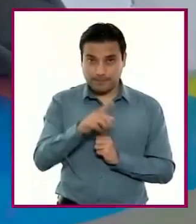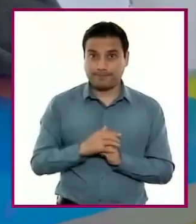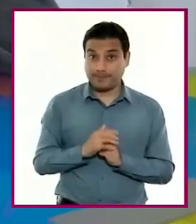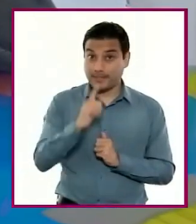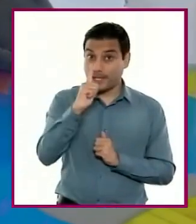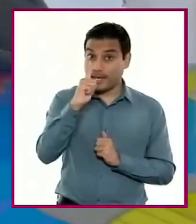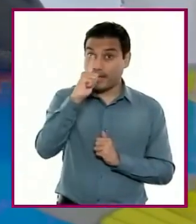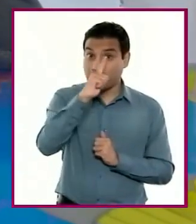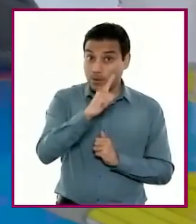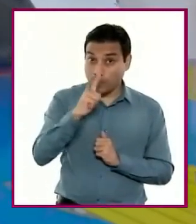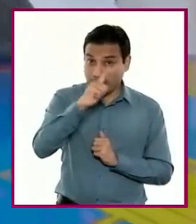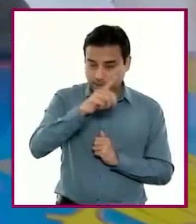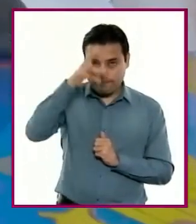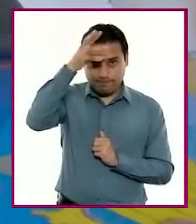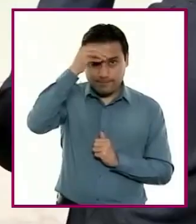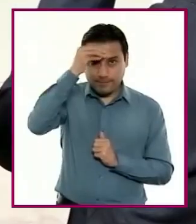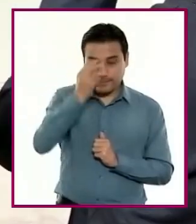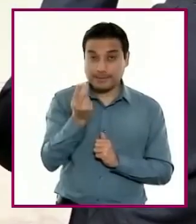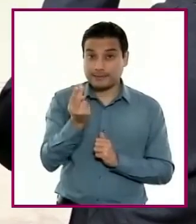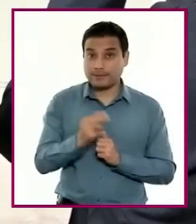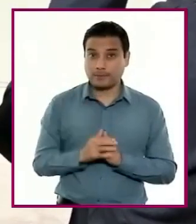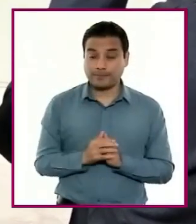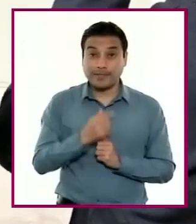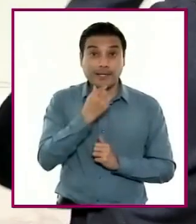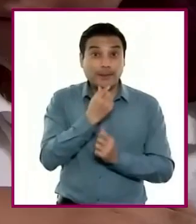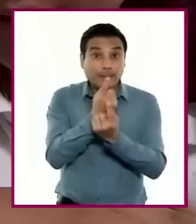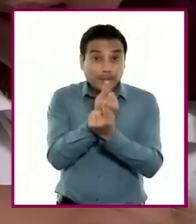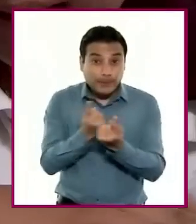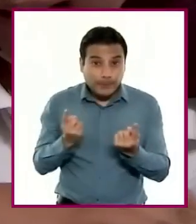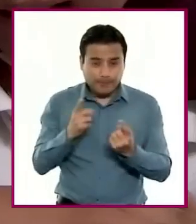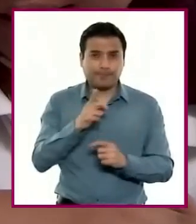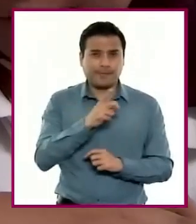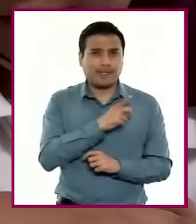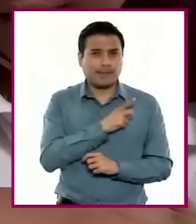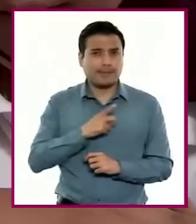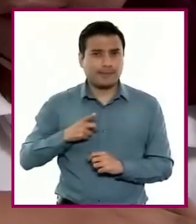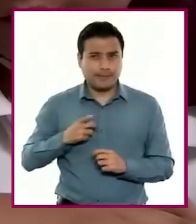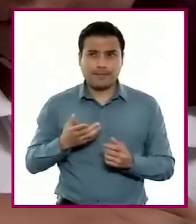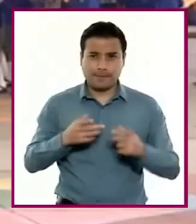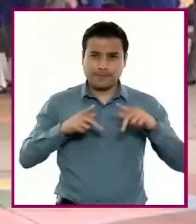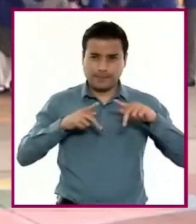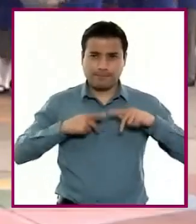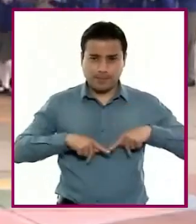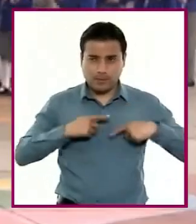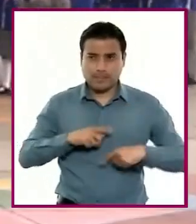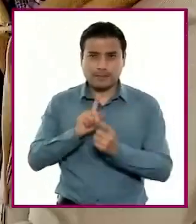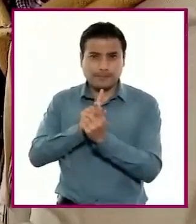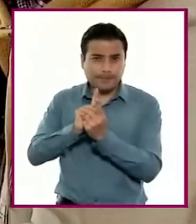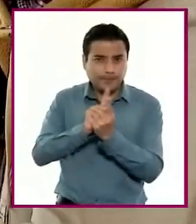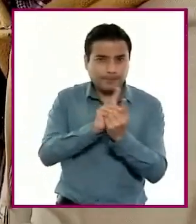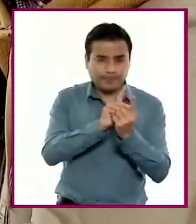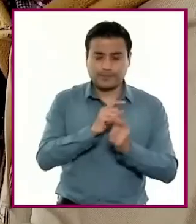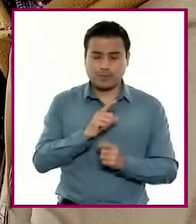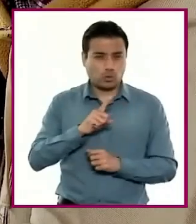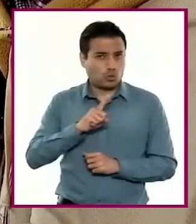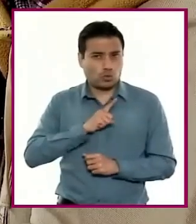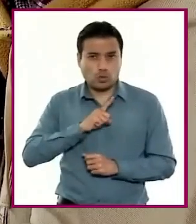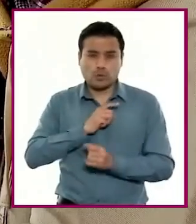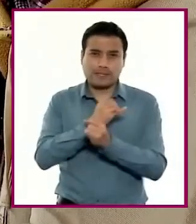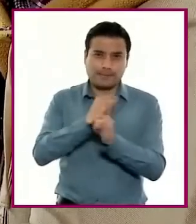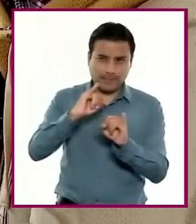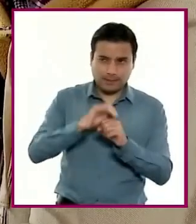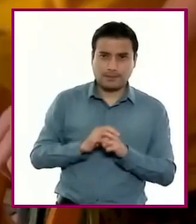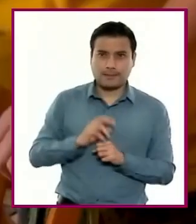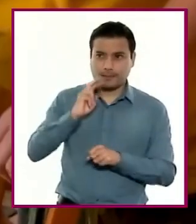aprenden. Se busca que niñas y niños amplíen sus posibilidades de interactuar con autonomía, creatividad, responsabilidad